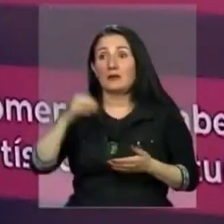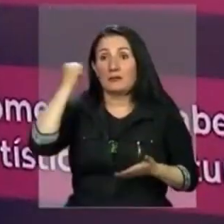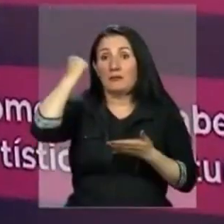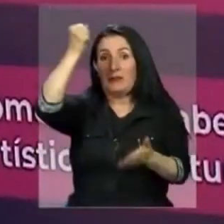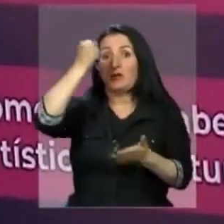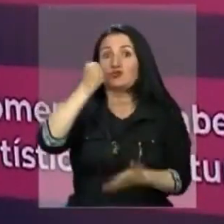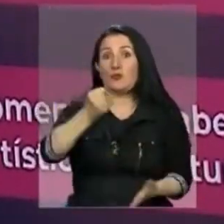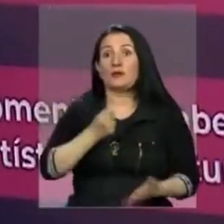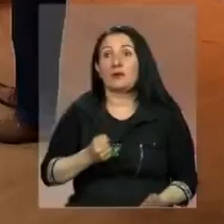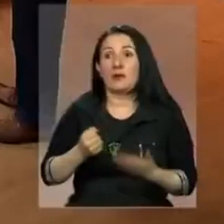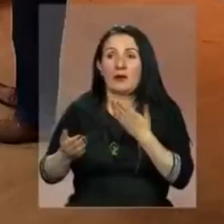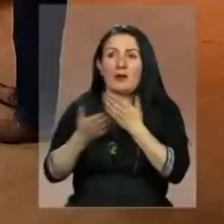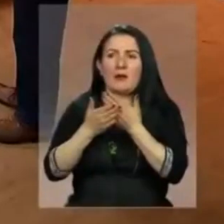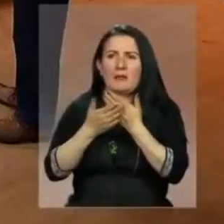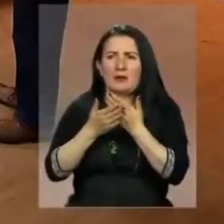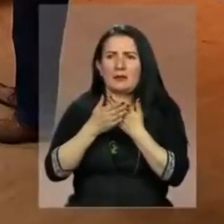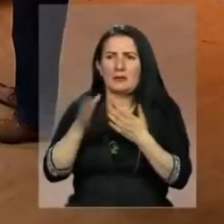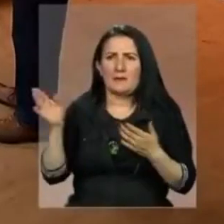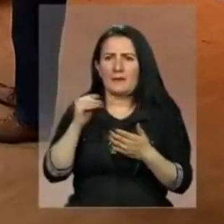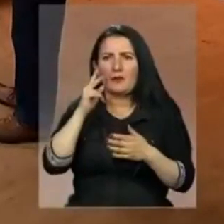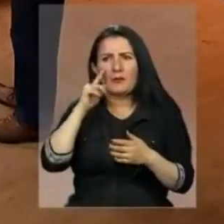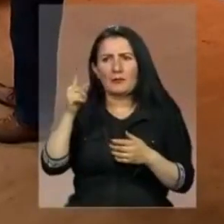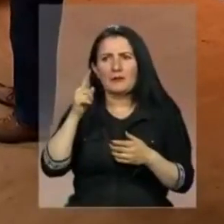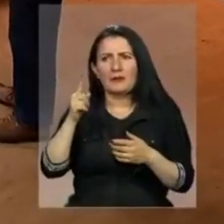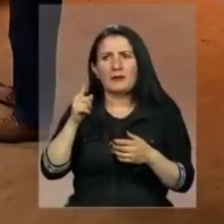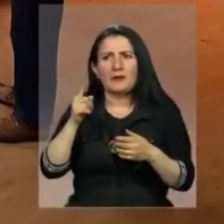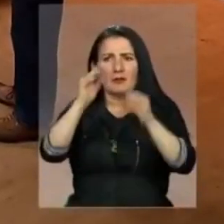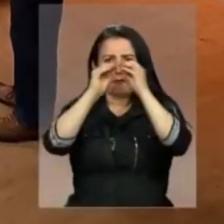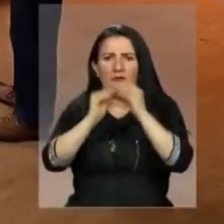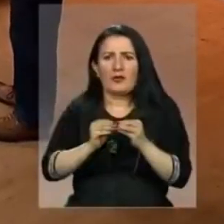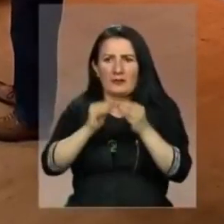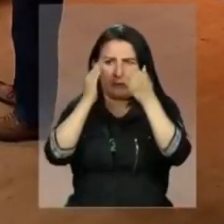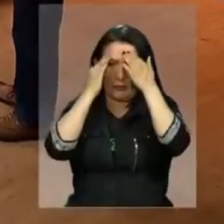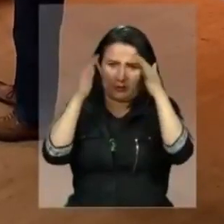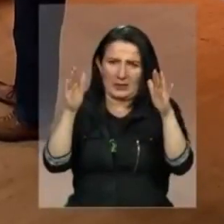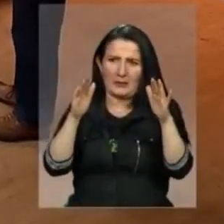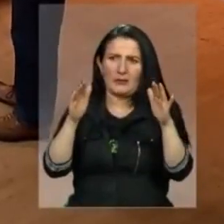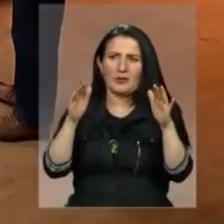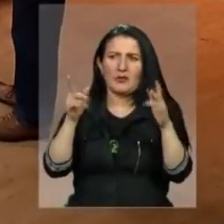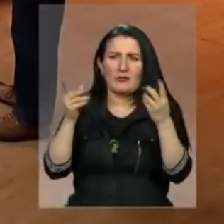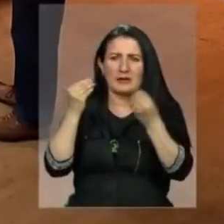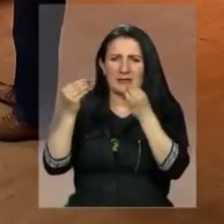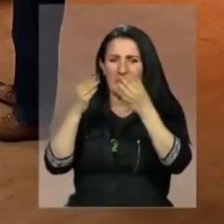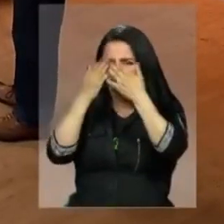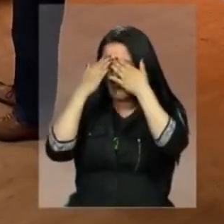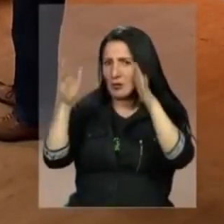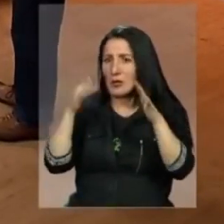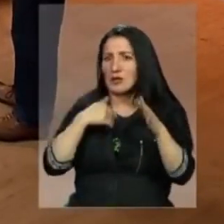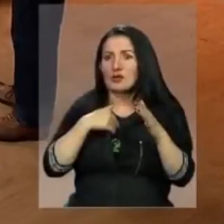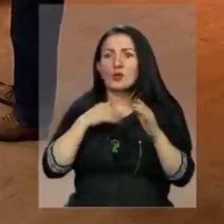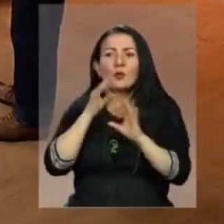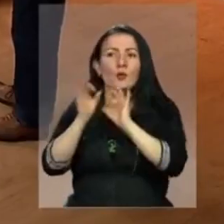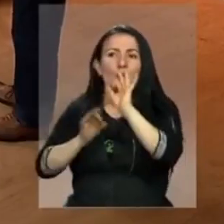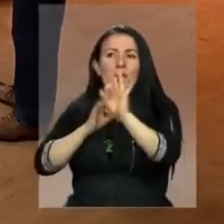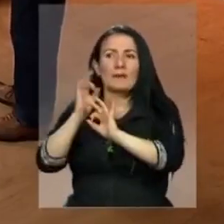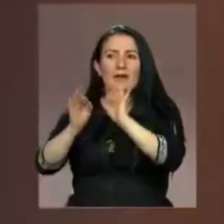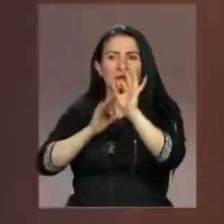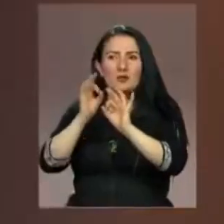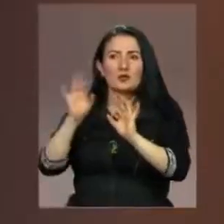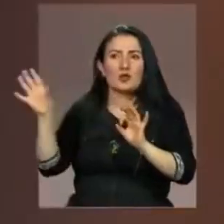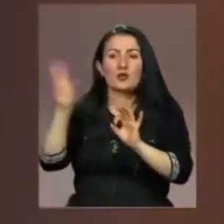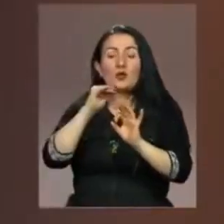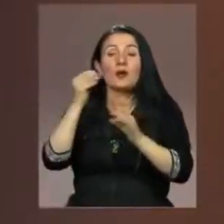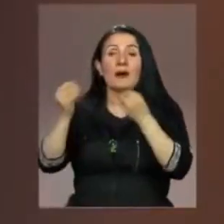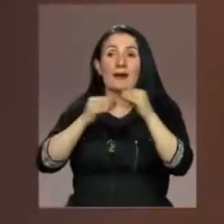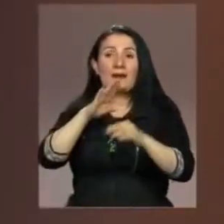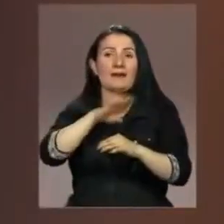mismo tiempo o llamar a unos primero? No, hay que buscar una forma democrática, Yamil, de hacer esto. Yo soy muy cuidadoso, o debo ser muy